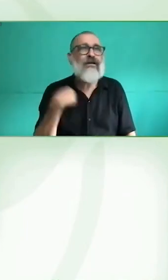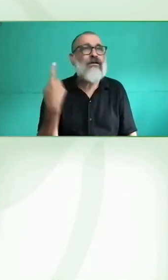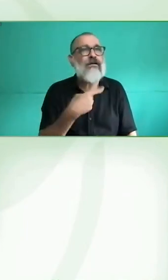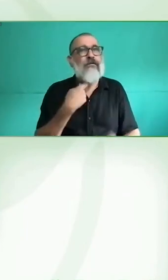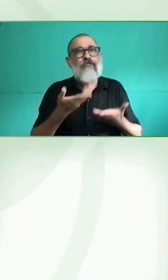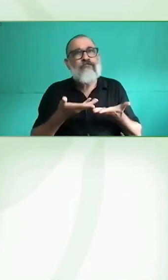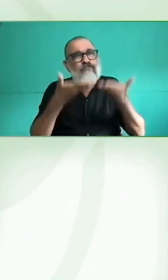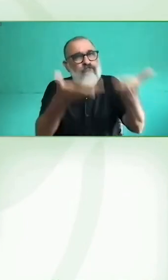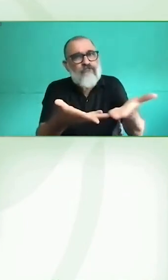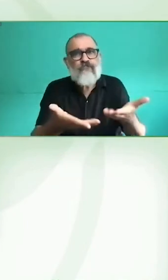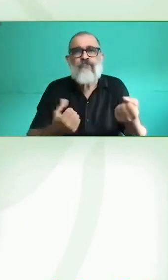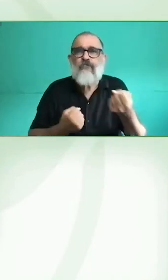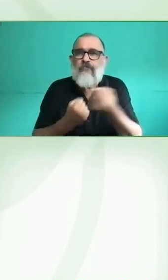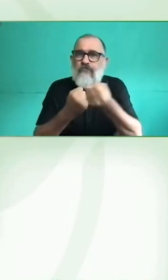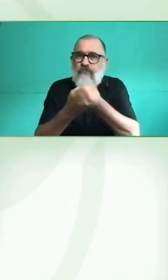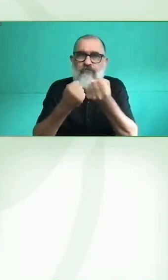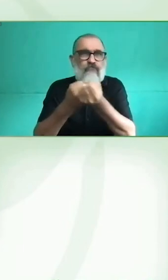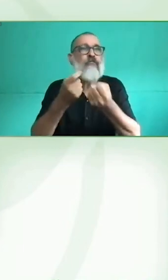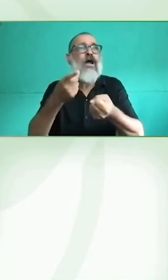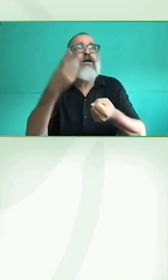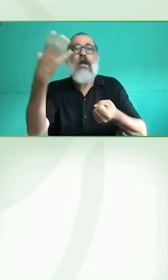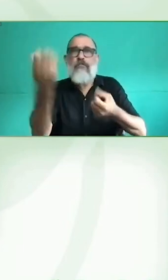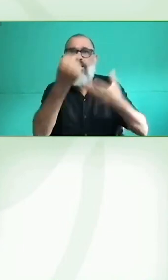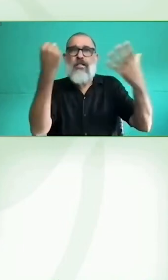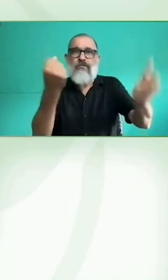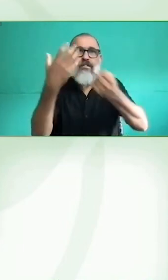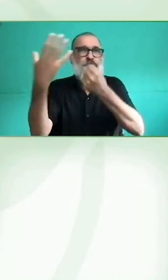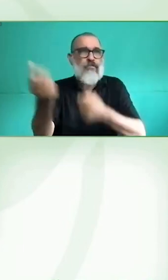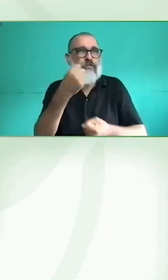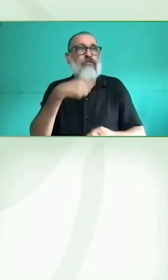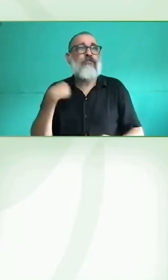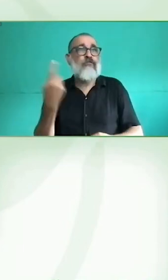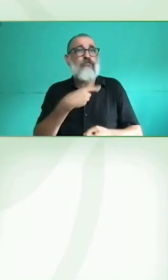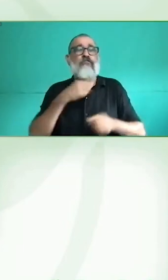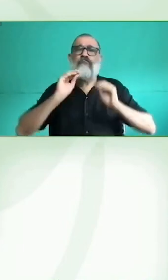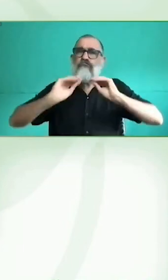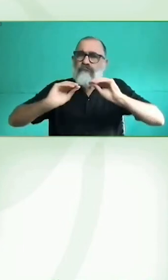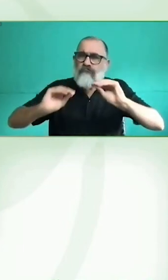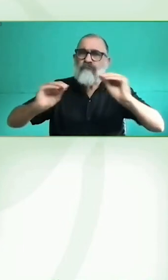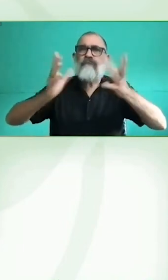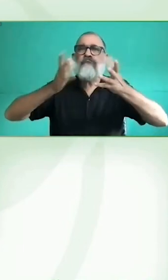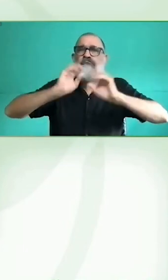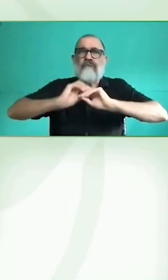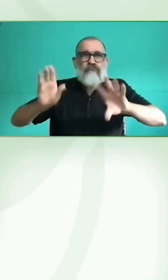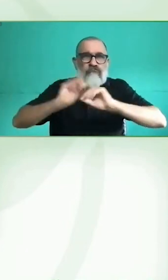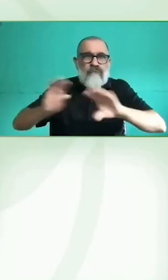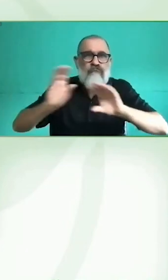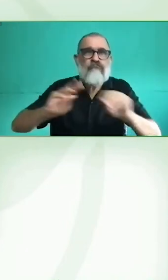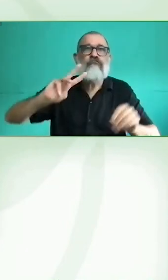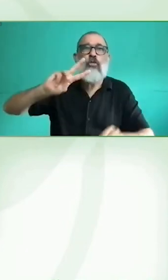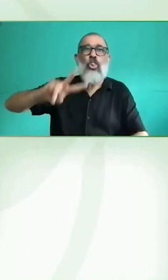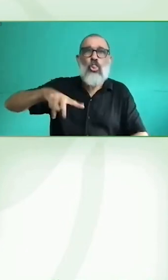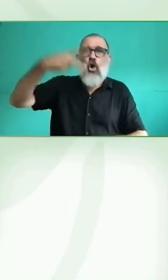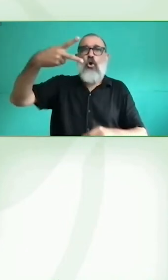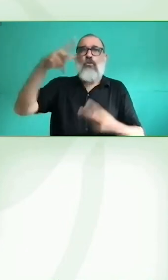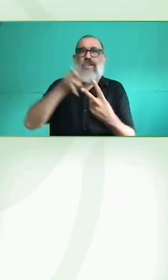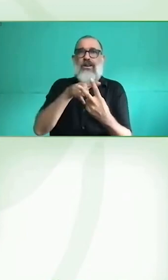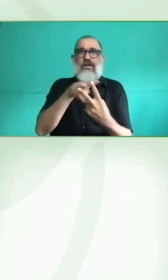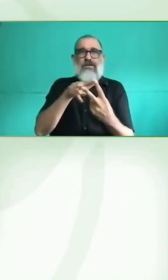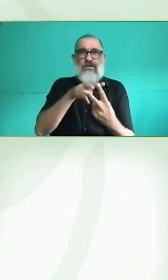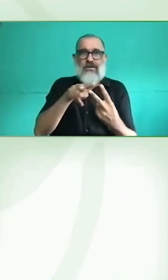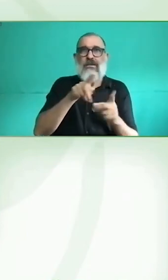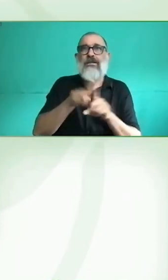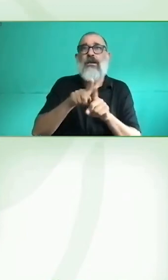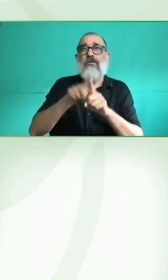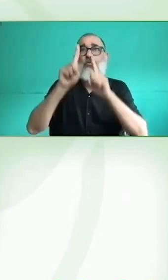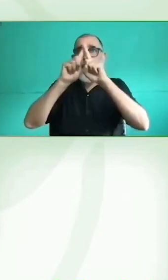ayudamos en esa fase de testeo de los productos y de los servicios que están diseñando. Esto, como en los